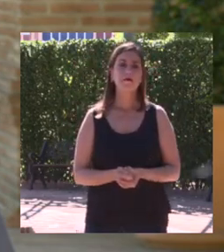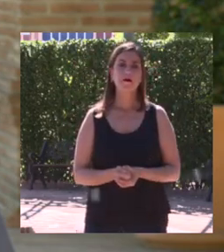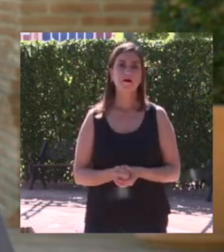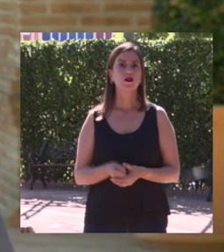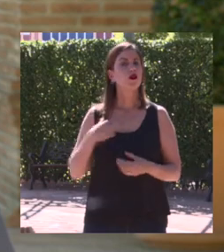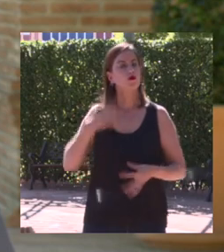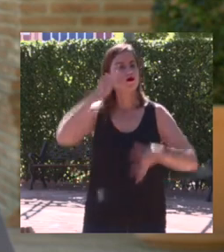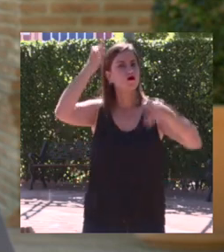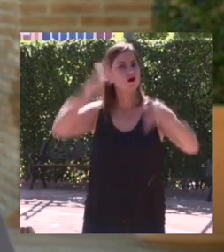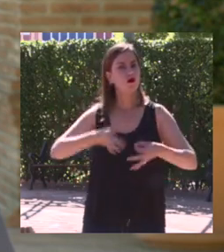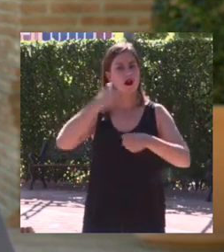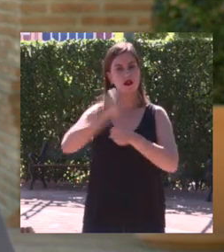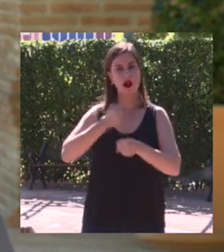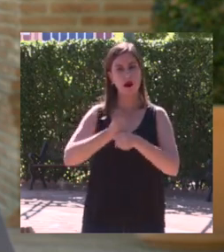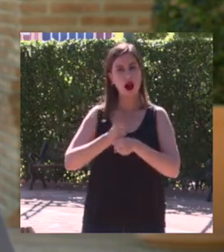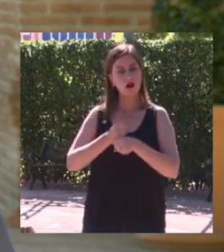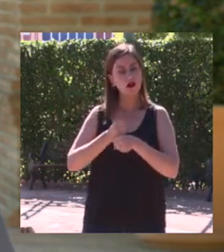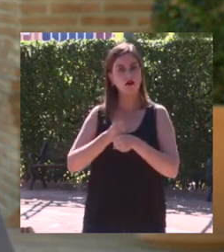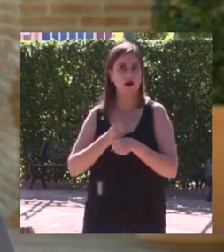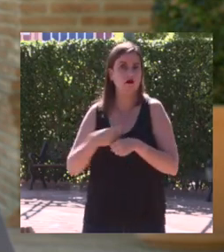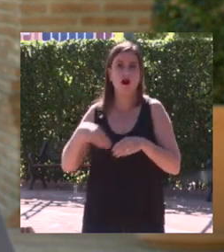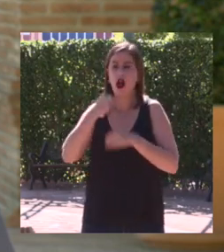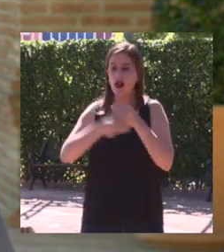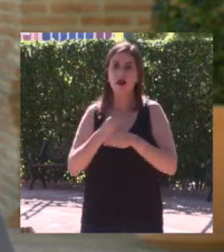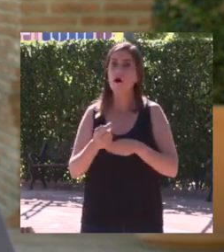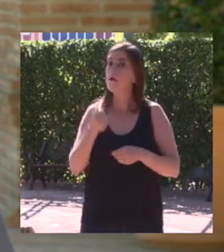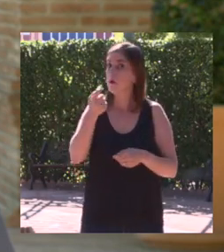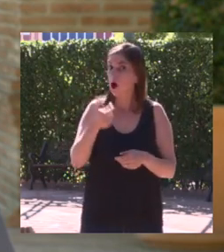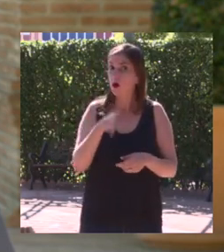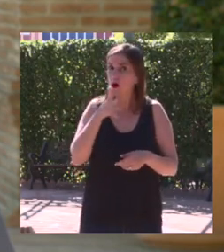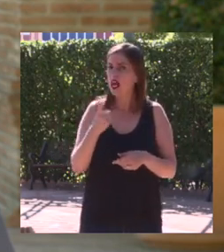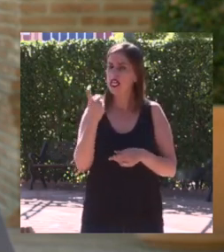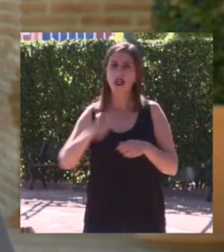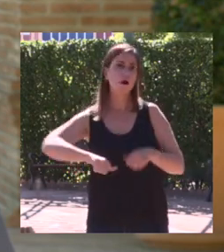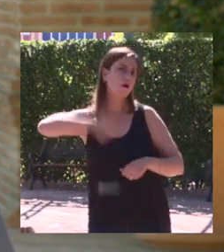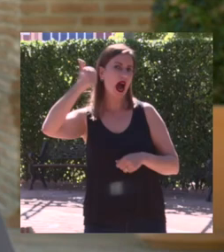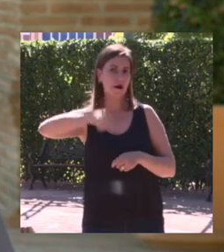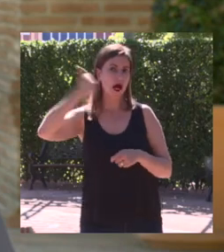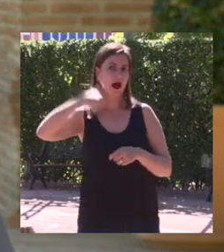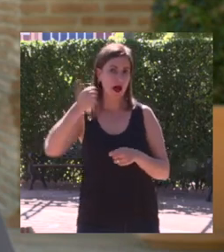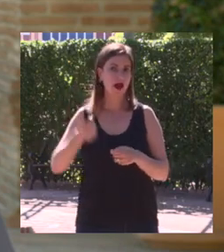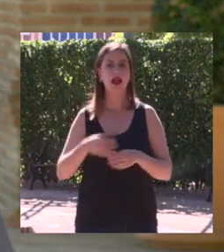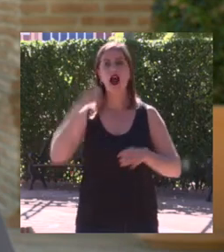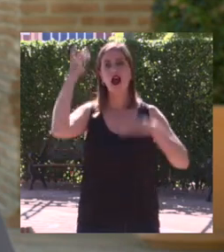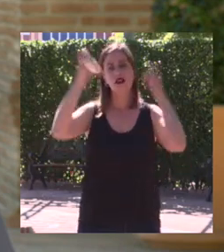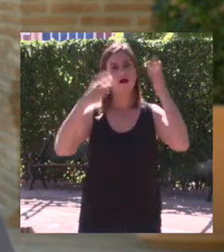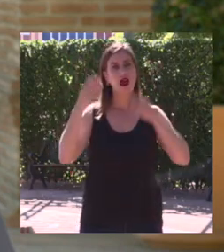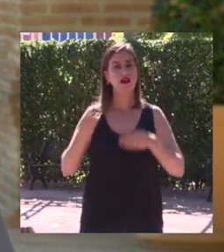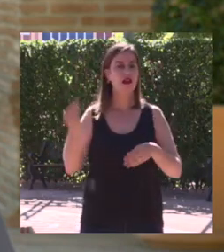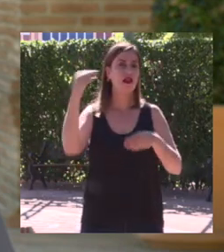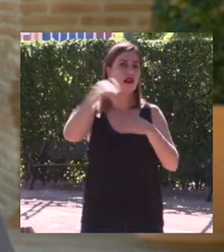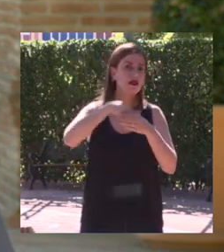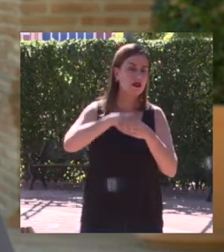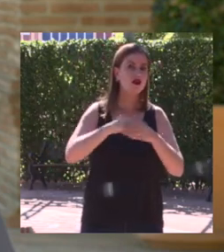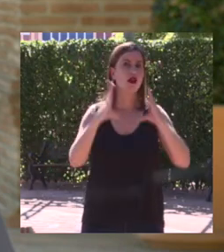todo el trabajo que hagamos en esa línea es poco y que las actividades tanto curriculares como extracurriculares que se planteen en ese